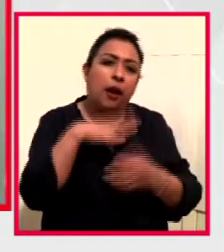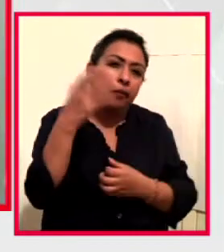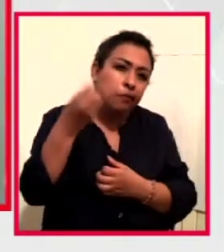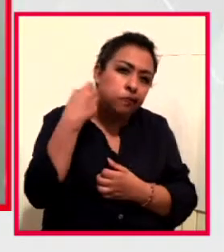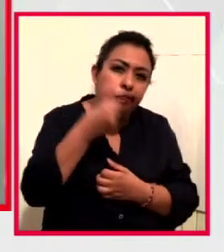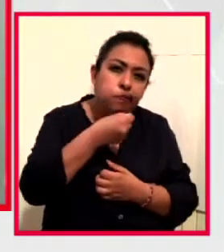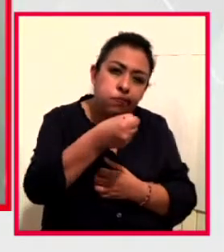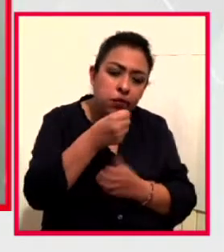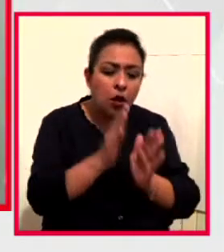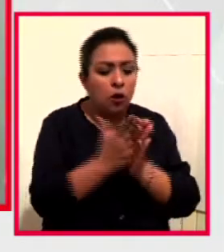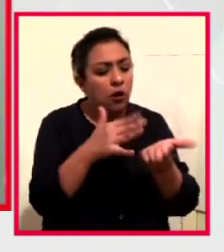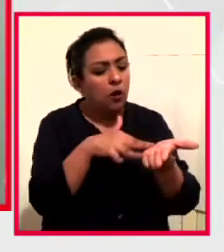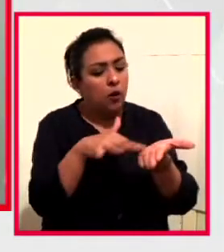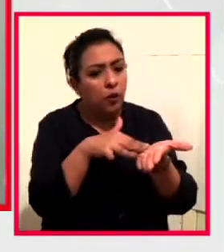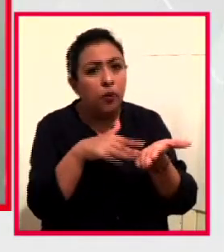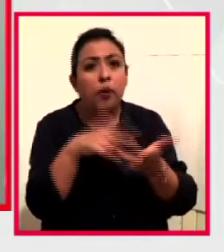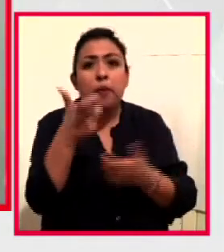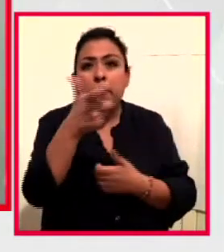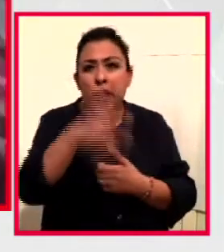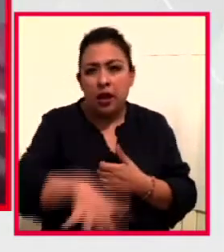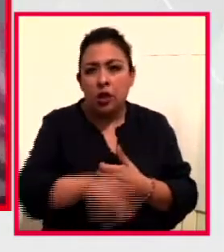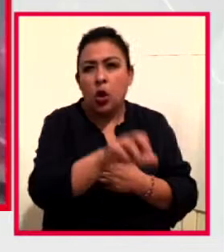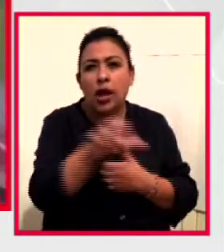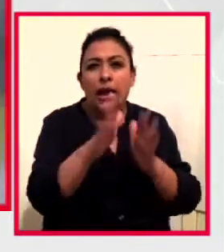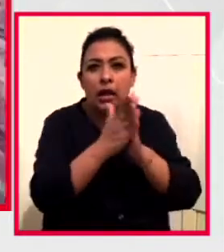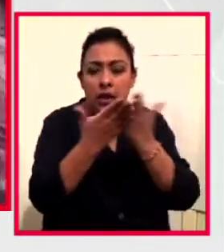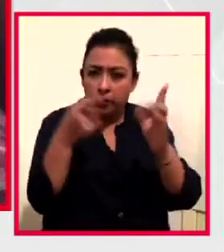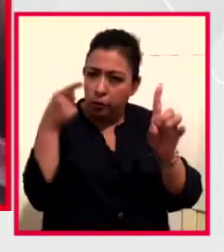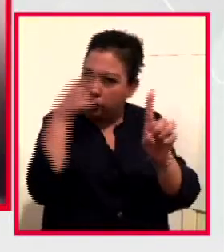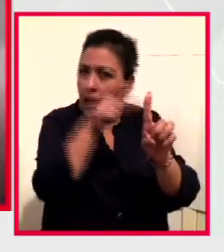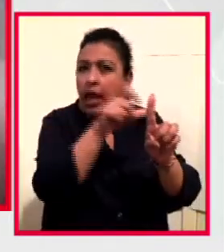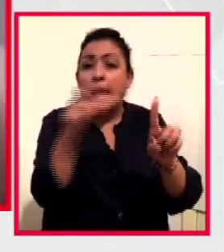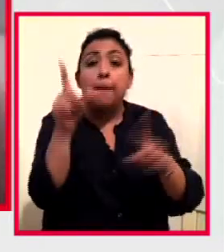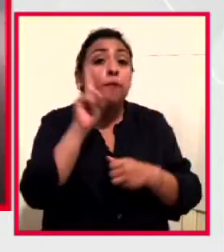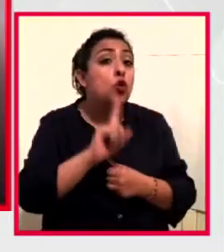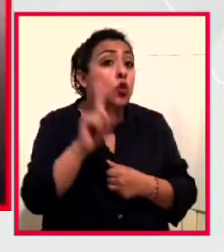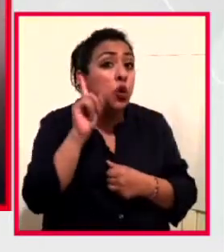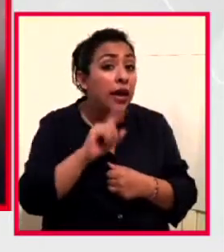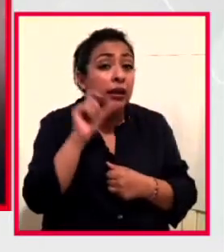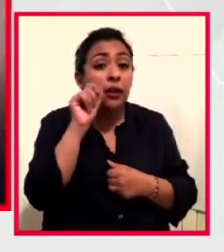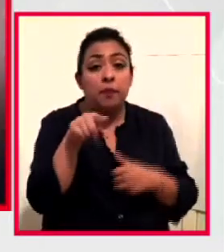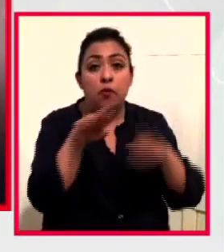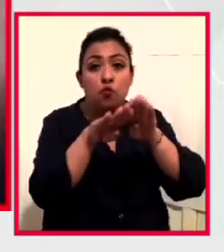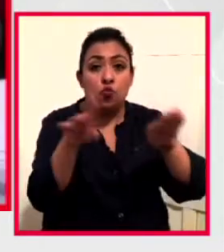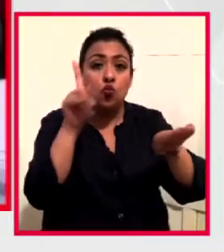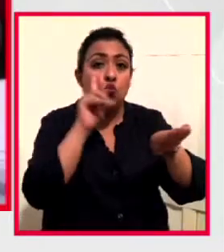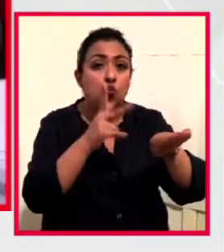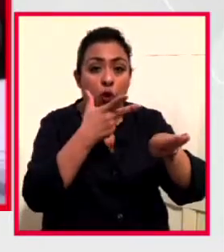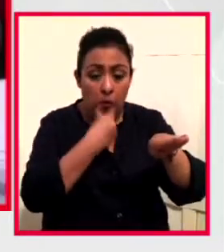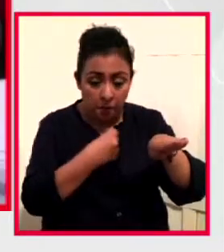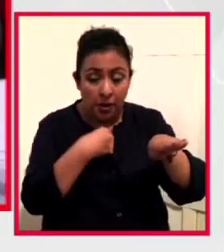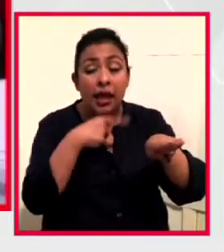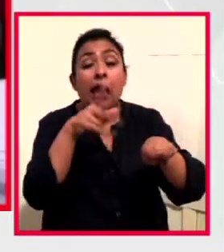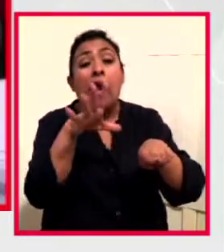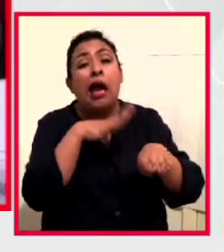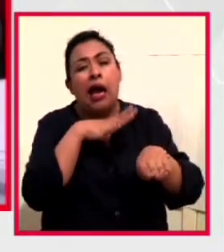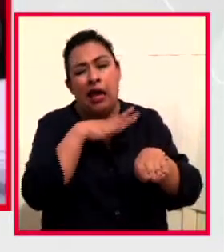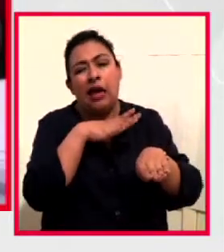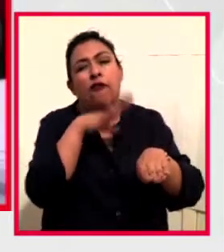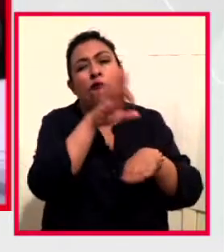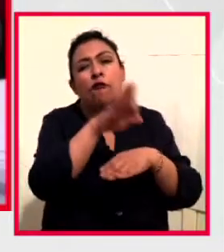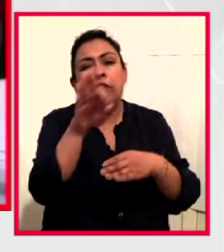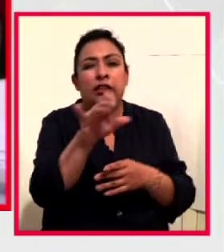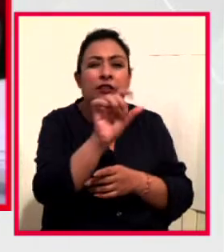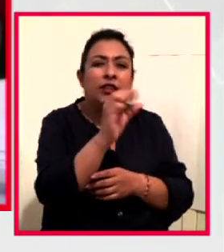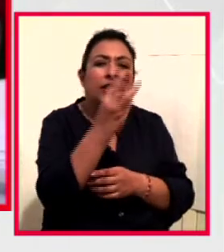dramatizadas y descuentos en libros, estará centrado en las mujeres y la equidad de género. Y se llevará a cabo el 23